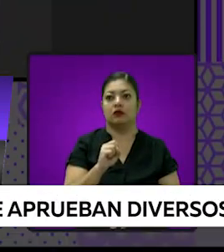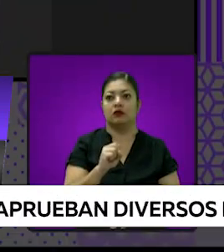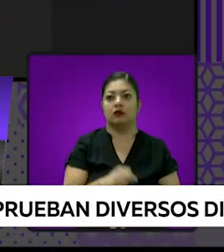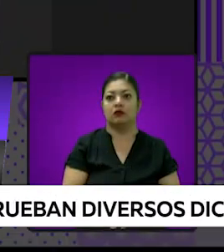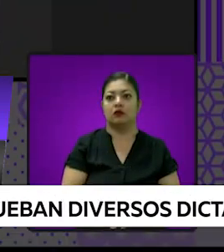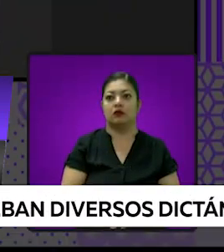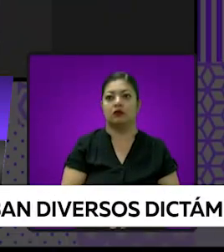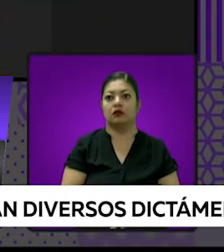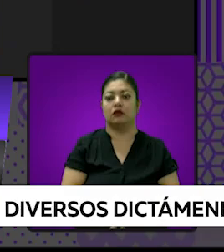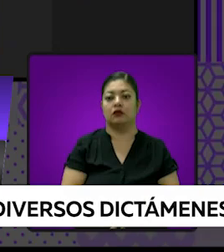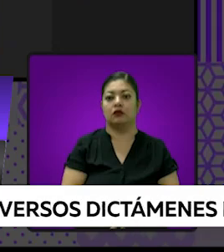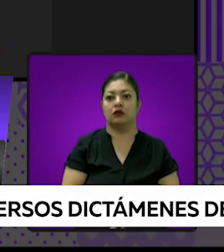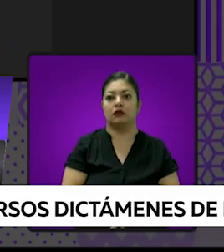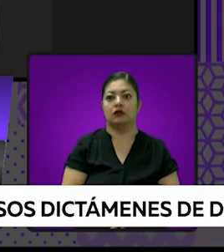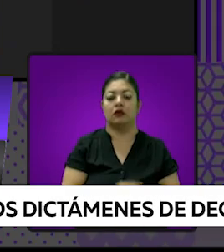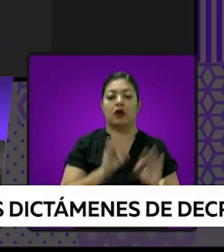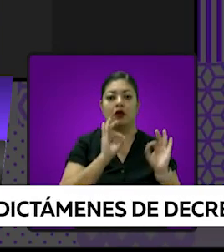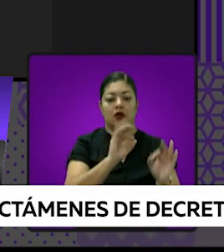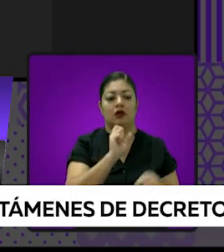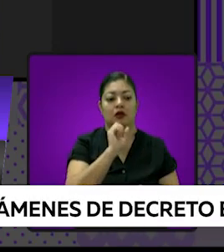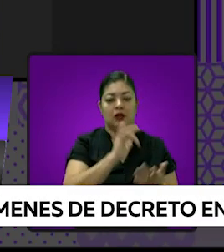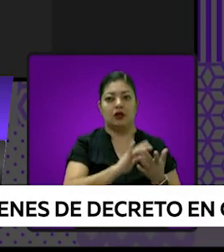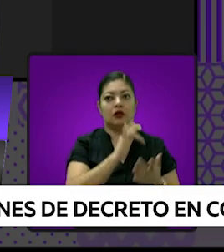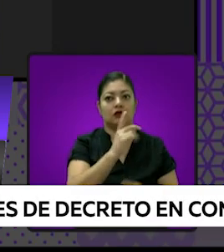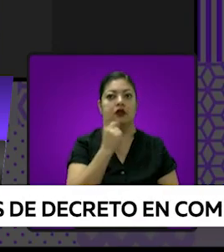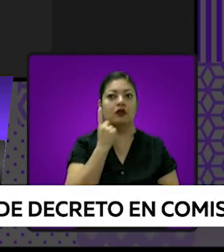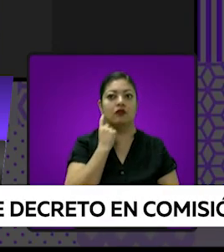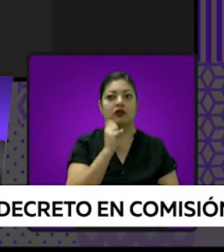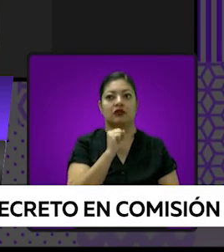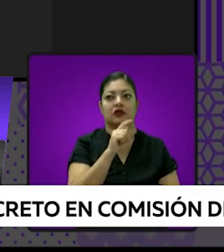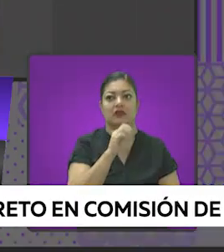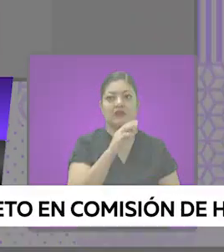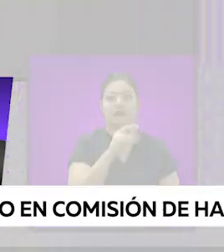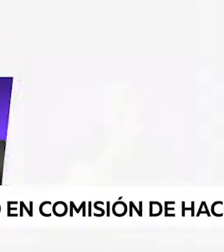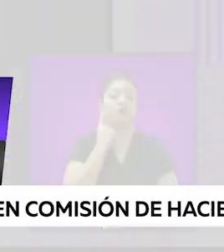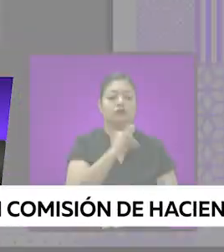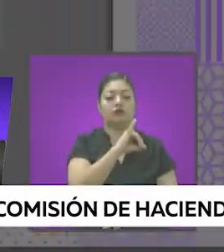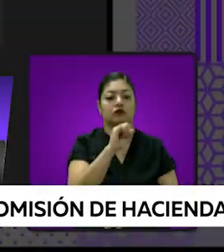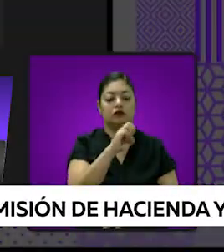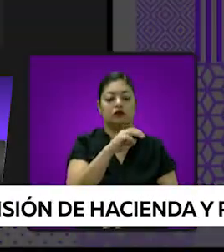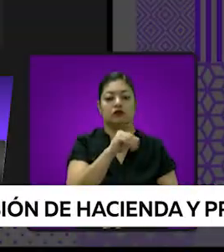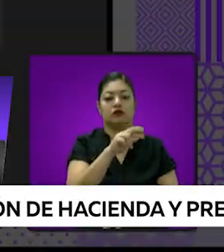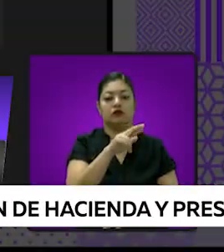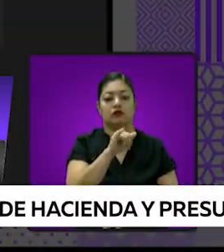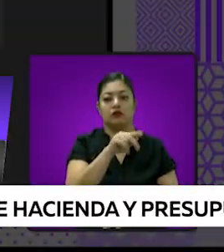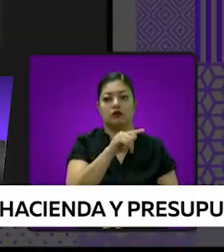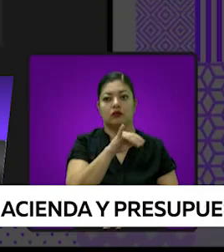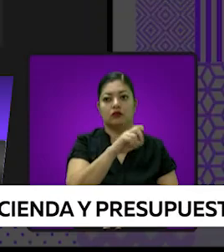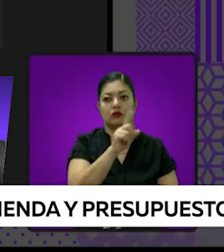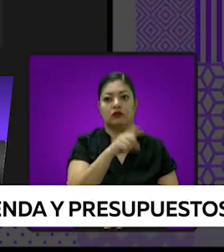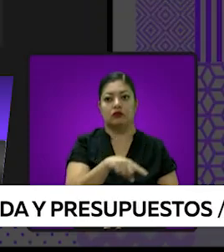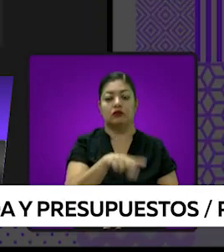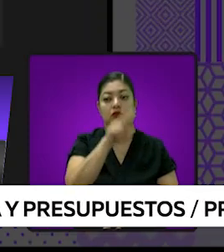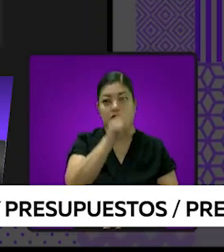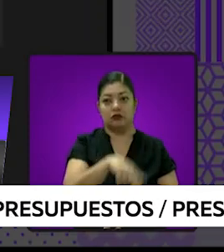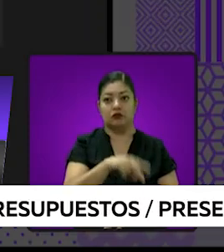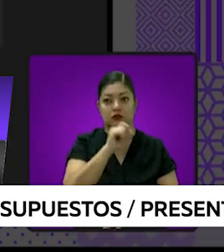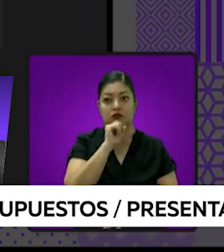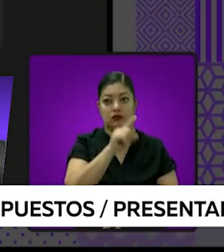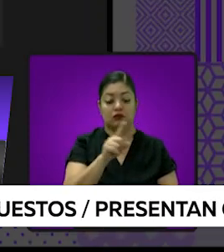Suscritos por el Gobierno del Estado de Jalisco con el Poder Judicial de la Federación, por conducto del Consejo de la Judicatura Federal,